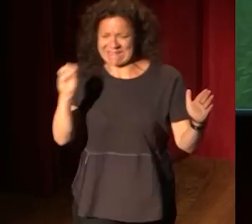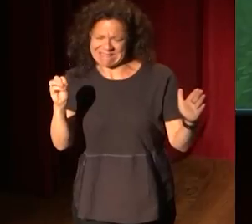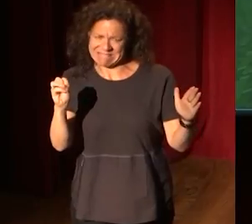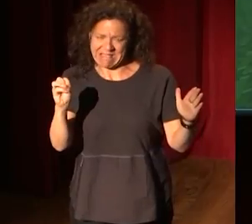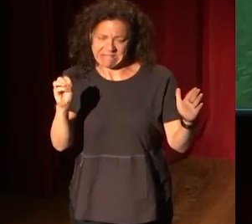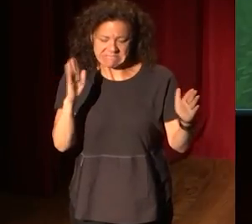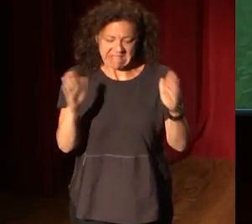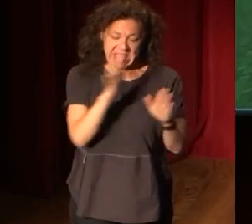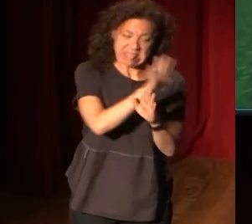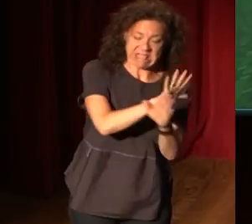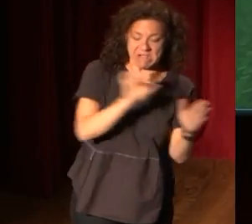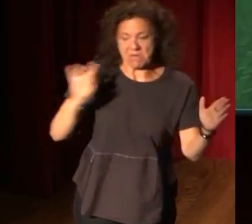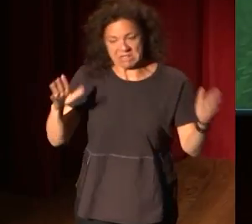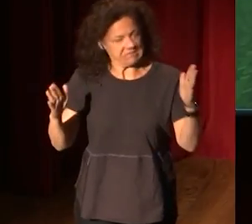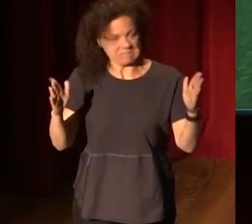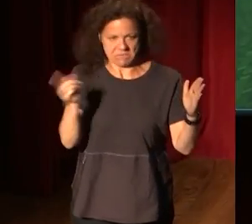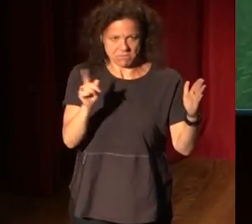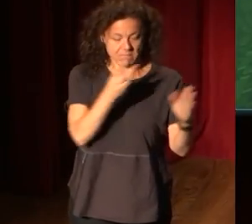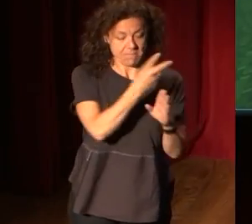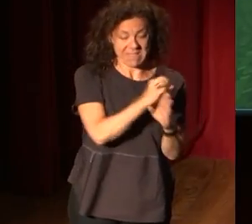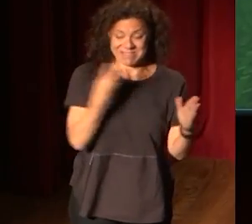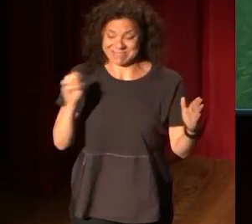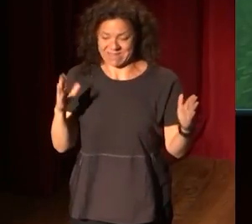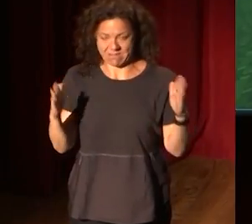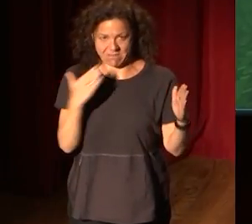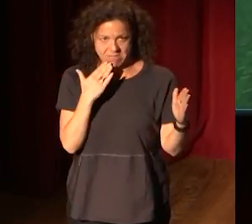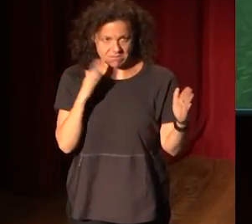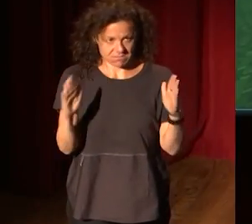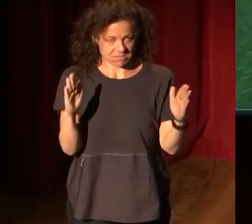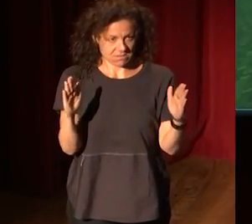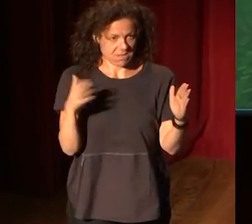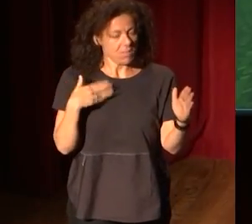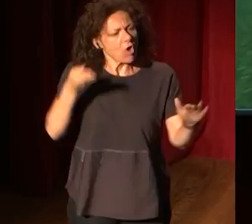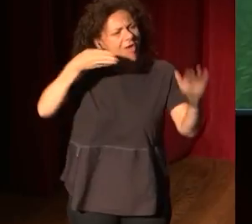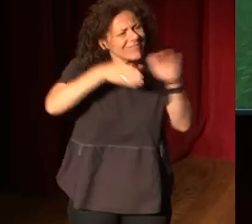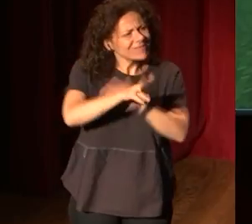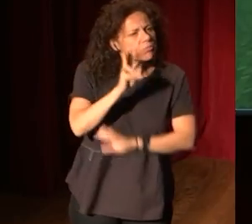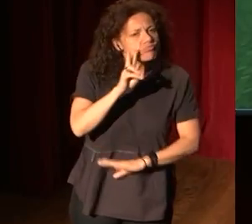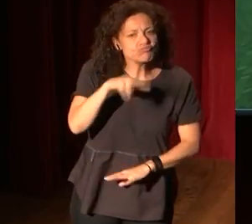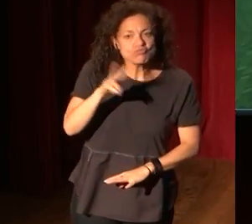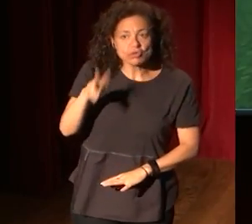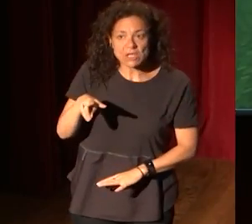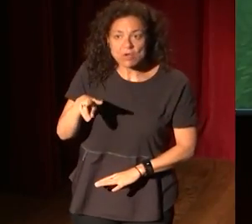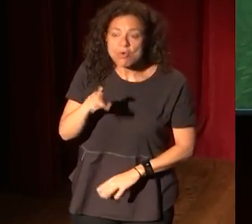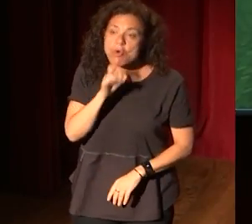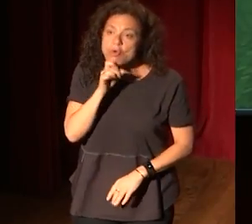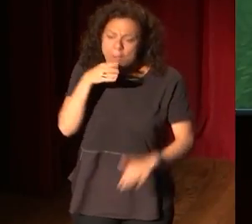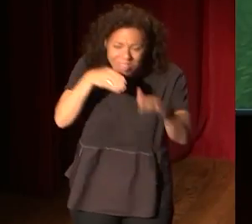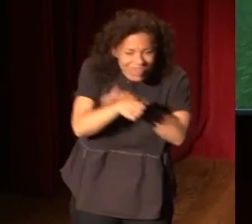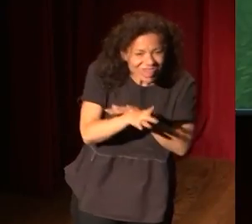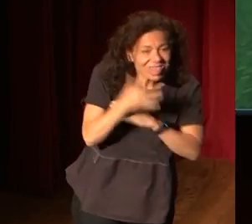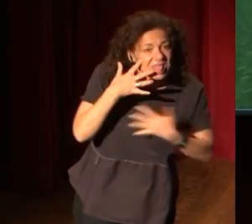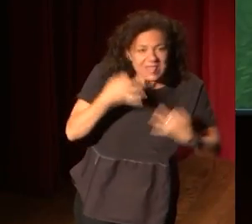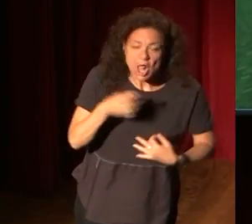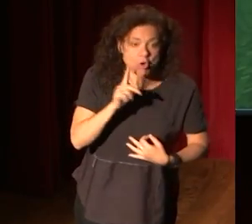bueno, o sea, visitaran el museo a través de Minecraft que es un